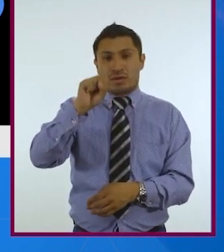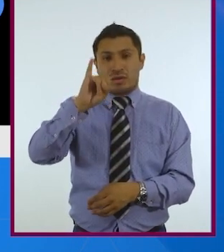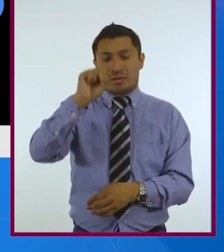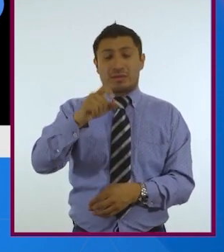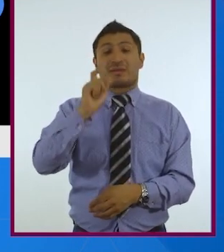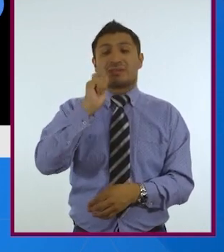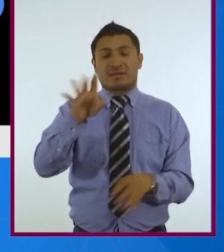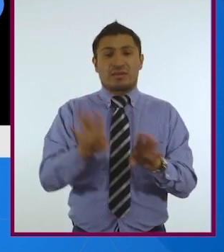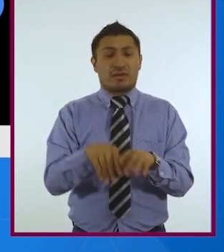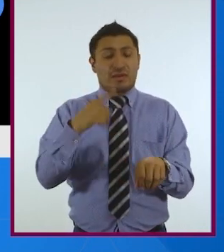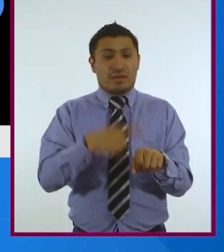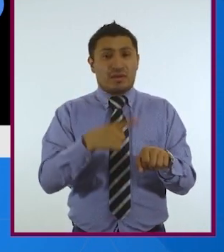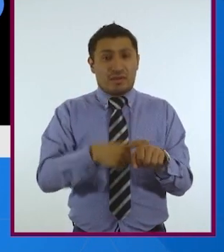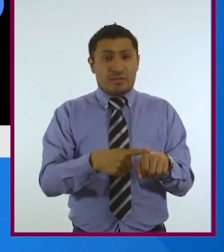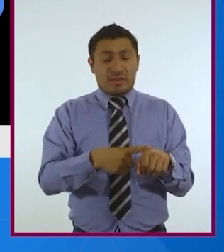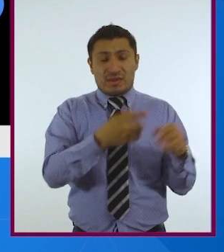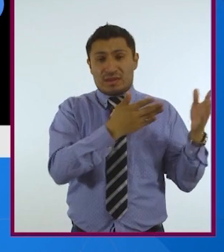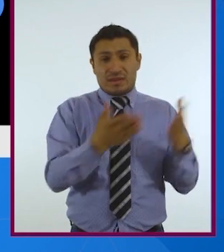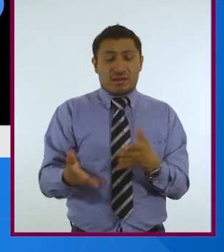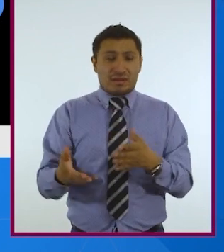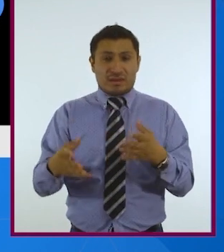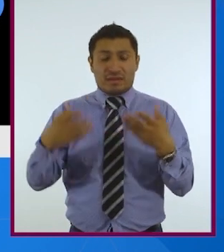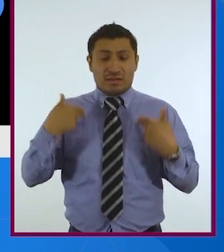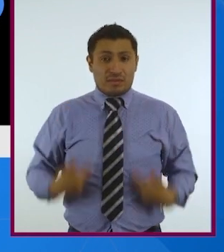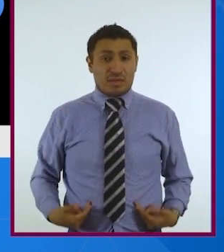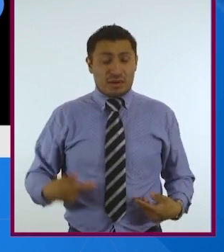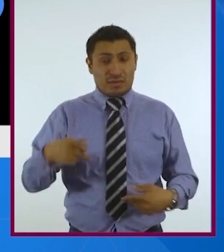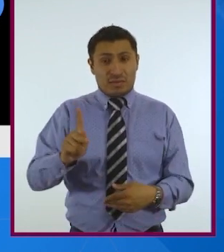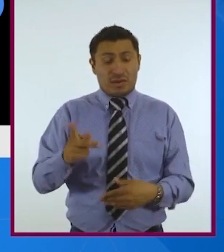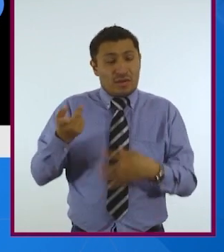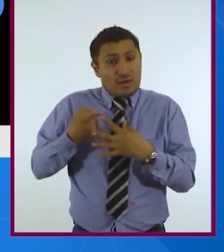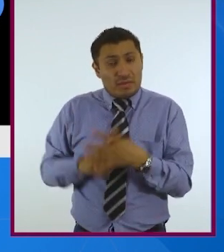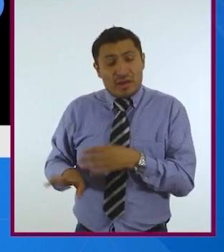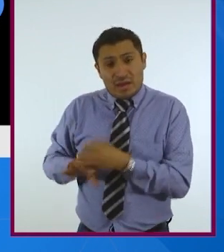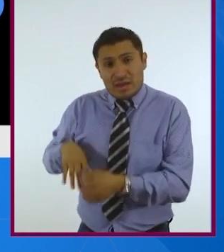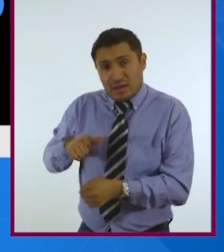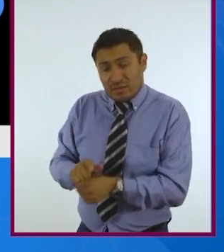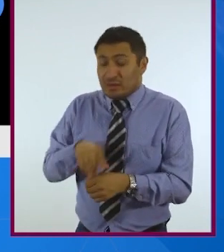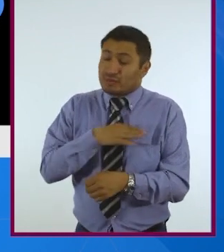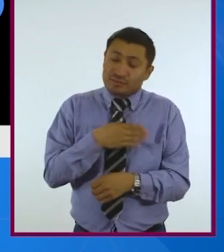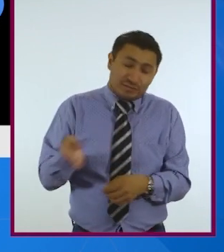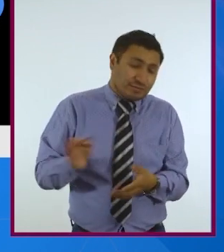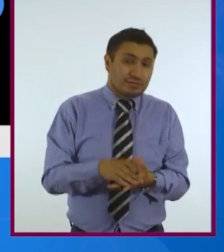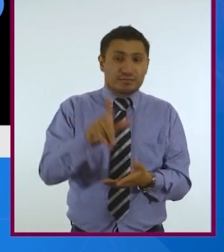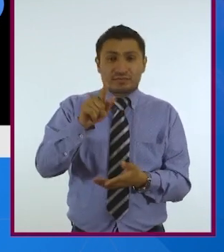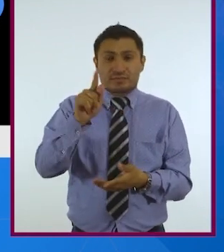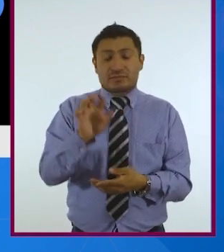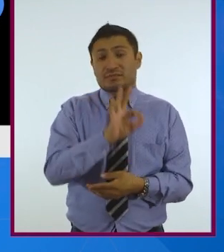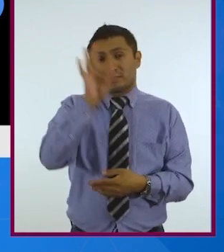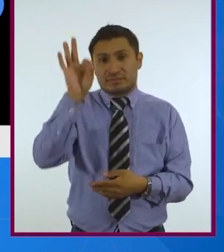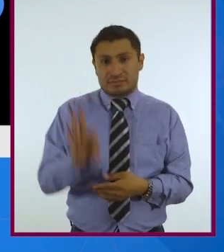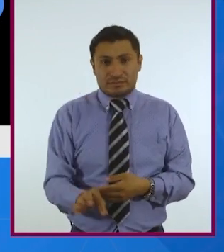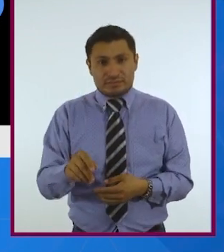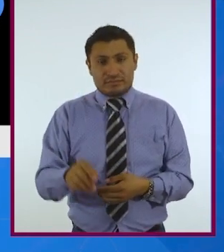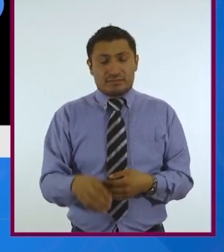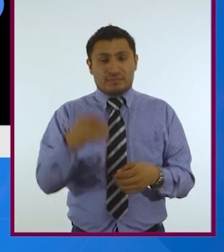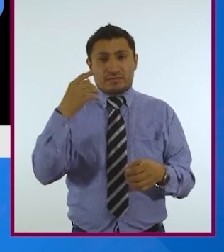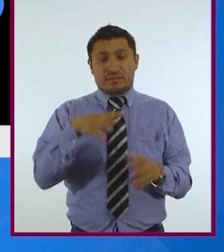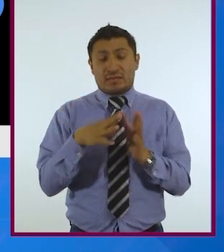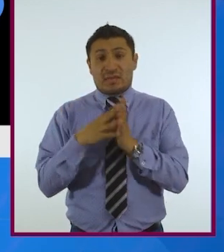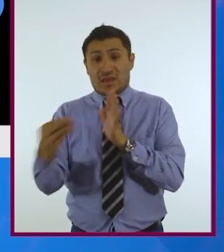enfermedades que llegan al ser humano a través de animales. Bueno, el 70% de las